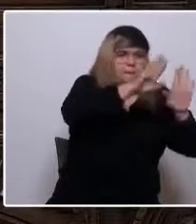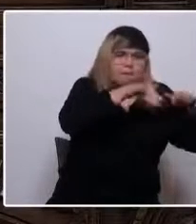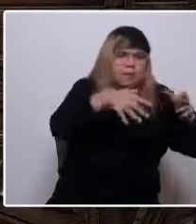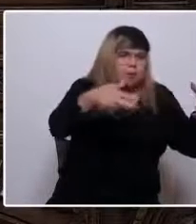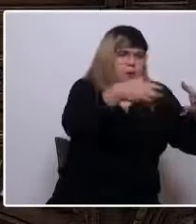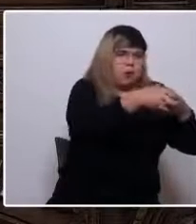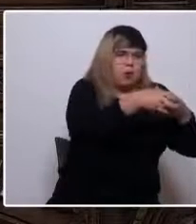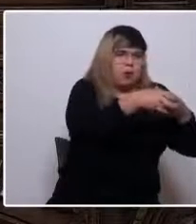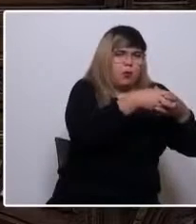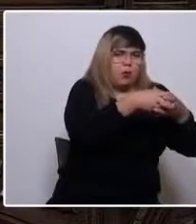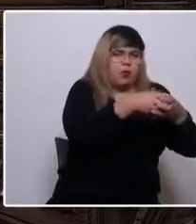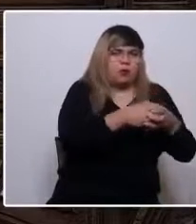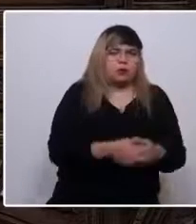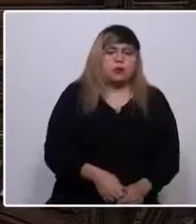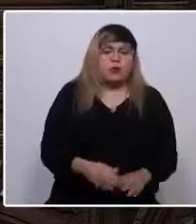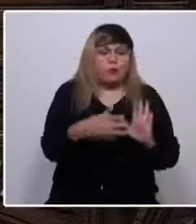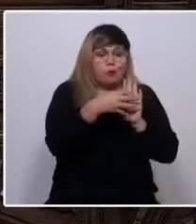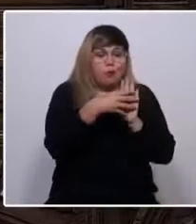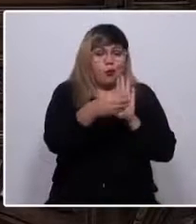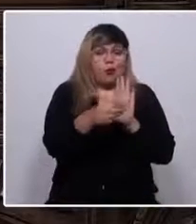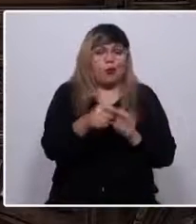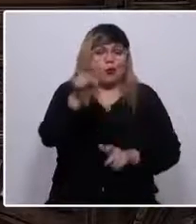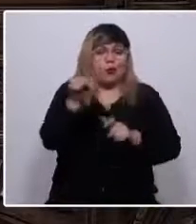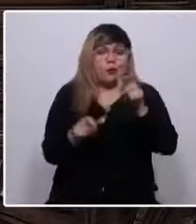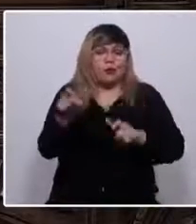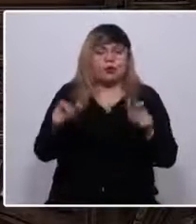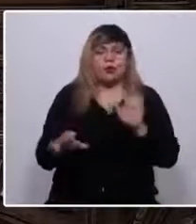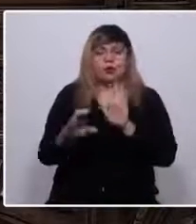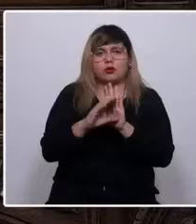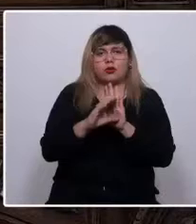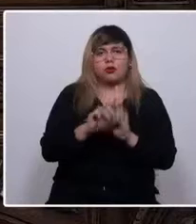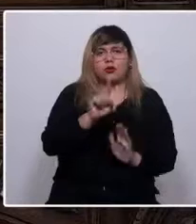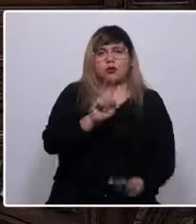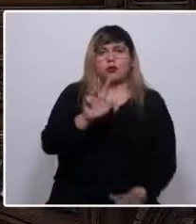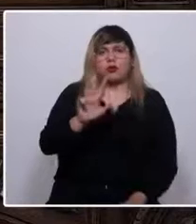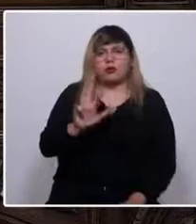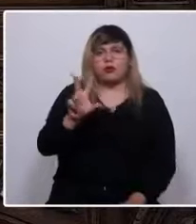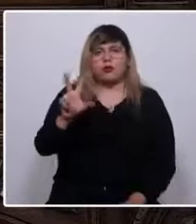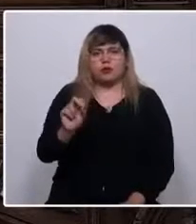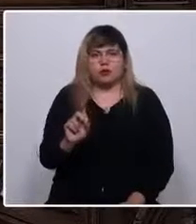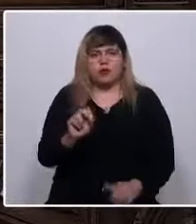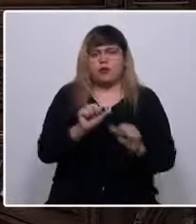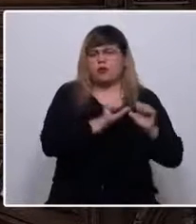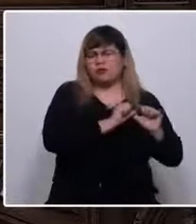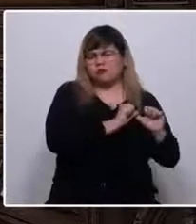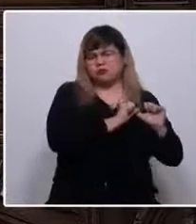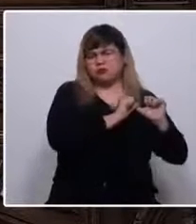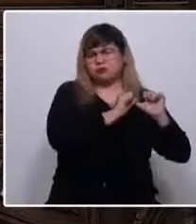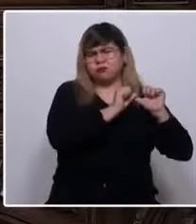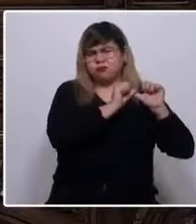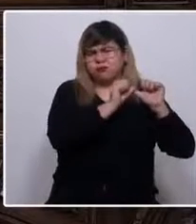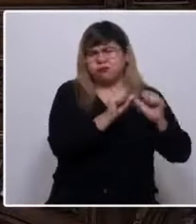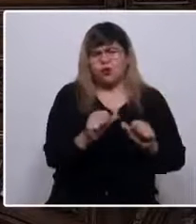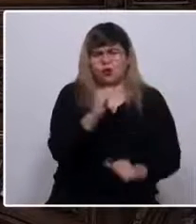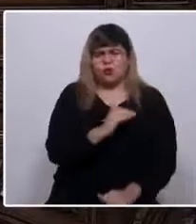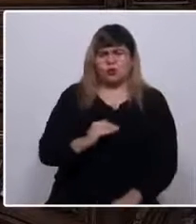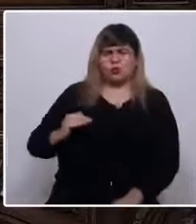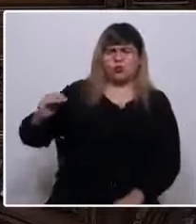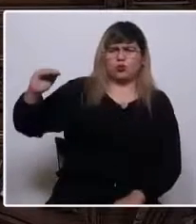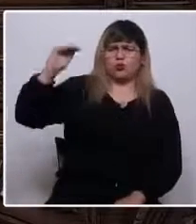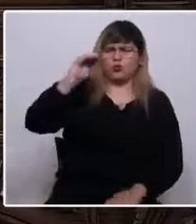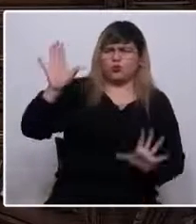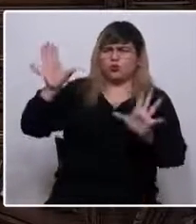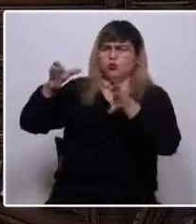El modelo abstracto de persona de la constitución del 80 ha perpetuado una presunta superioridad de la élite